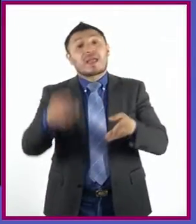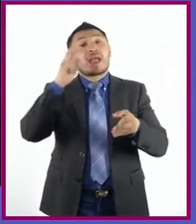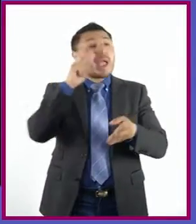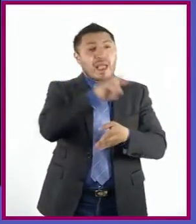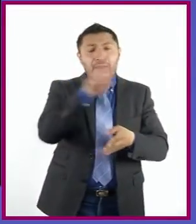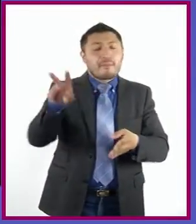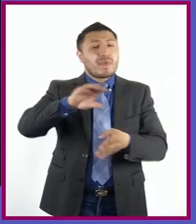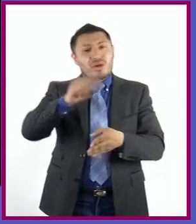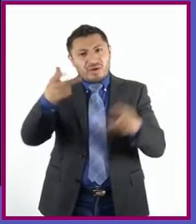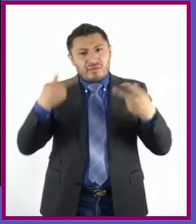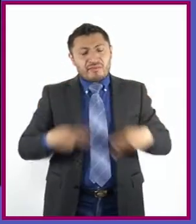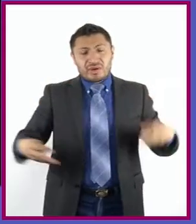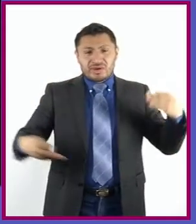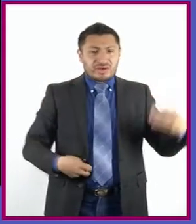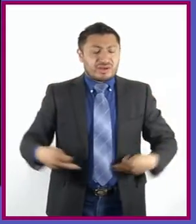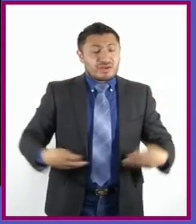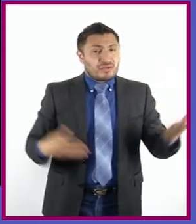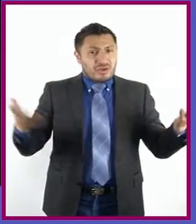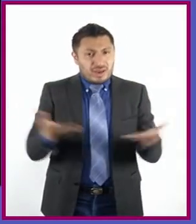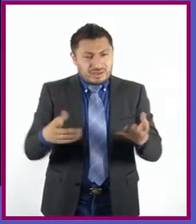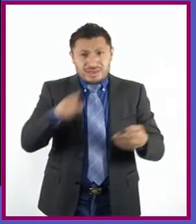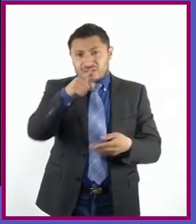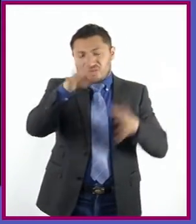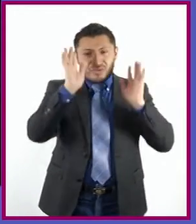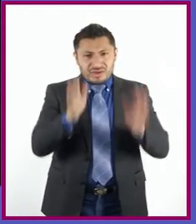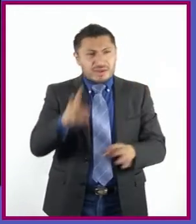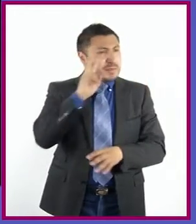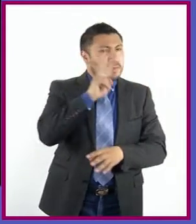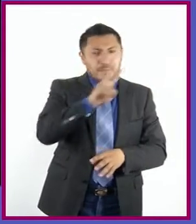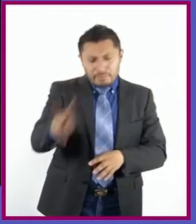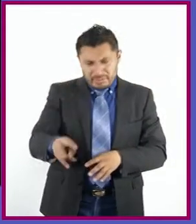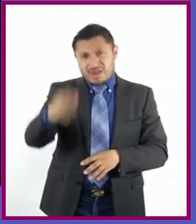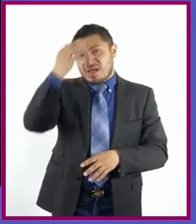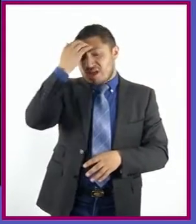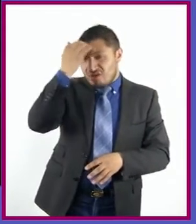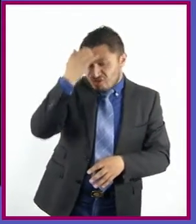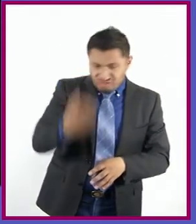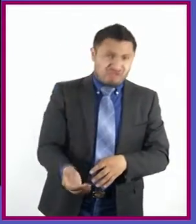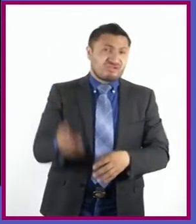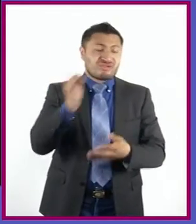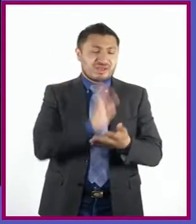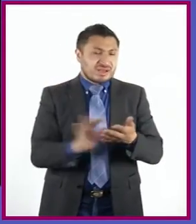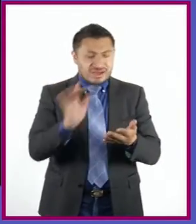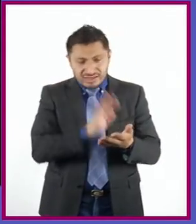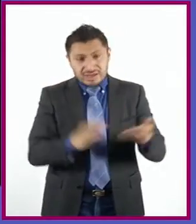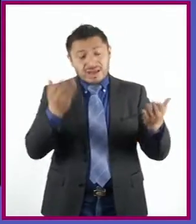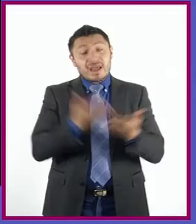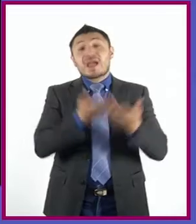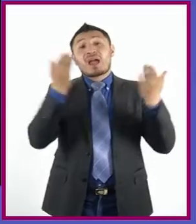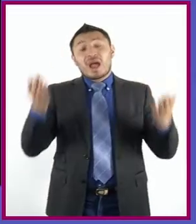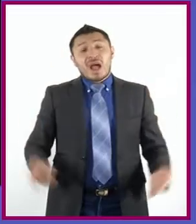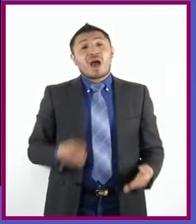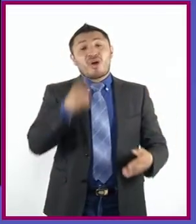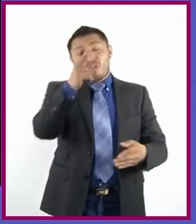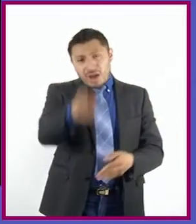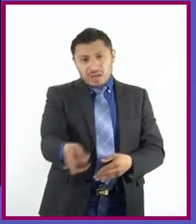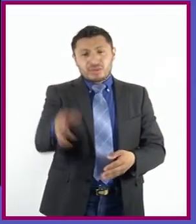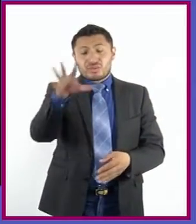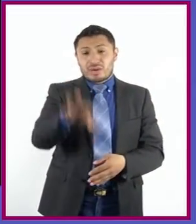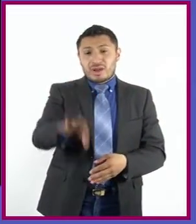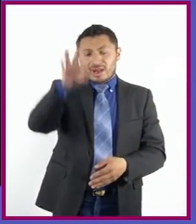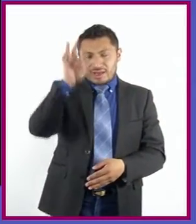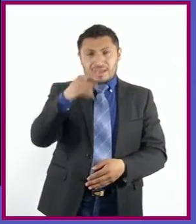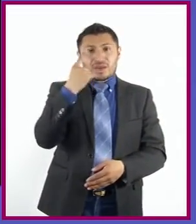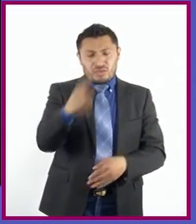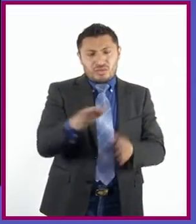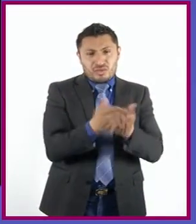hacen teatro. Ya que vieron teatro, ya que vieron teatro, ya que leyeron teatro, ahora la indicación es que cada uno, escojan una obra, cada uno tenga